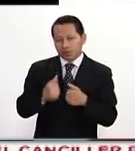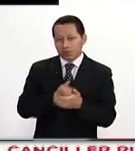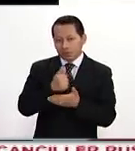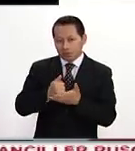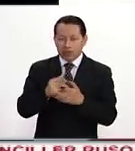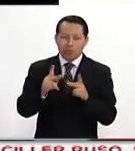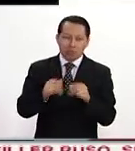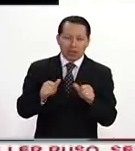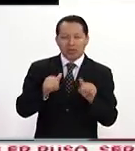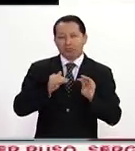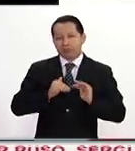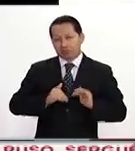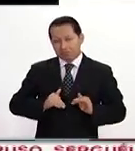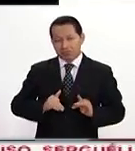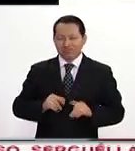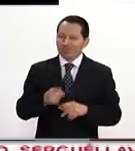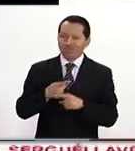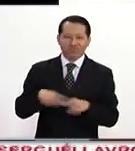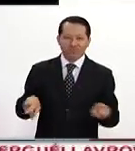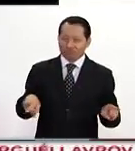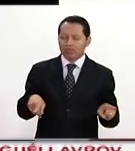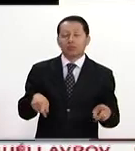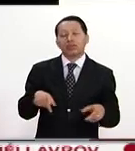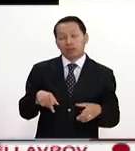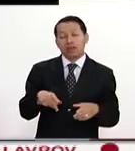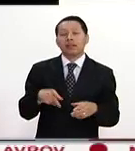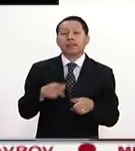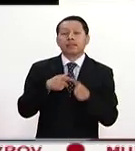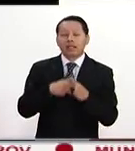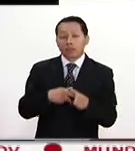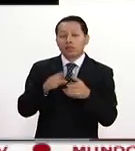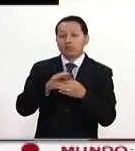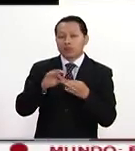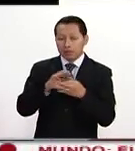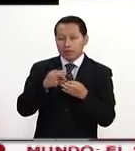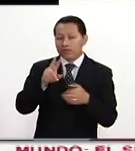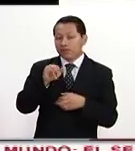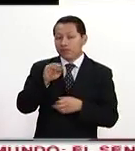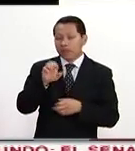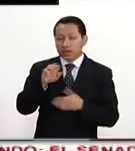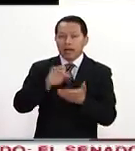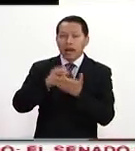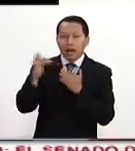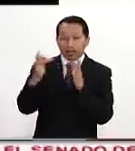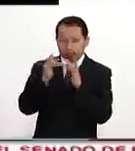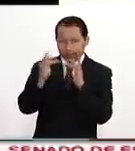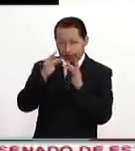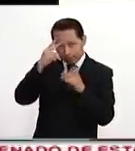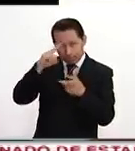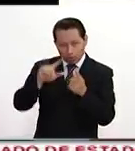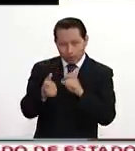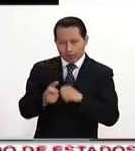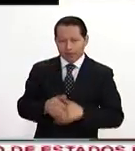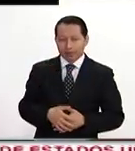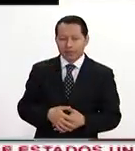paz, con tranquilidad y con prosperidad. Pues seguiremos hablando del tema. Vivian, te agradezco mucho que hayas estado con nosotros en México al Día.